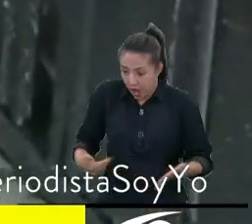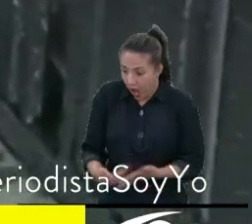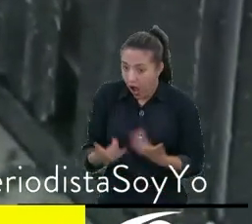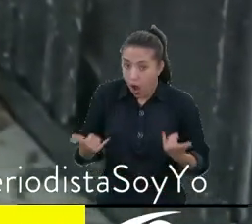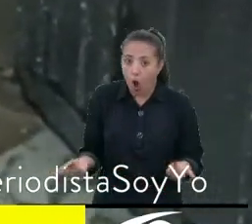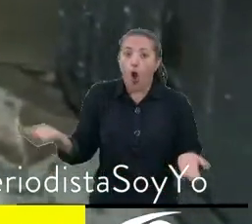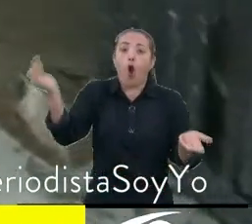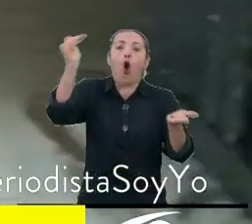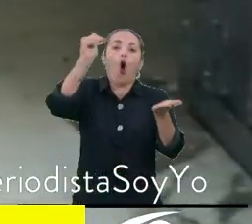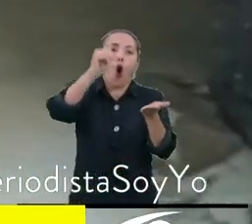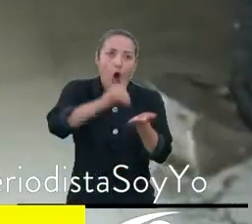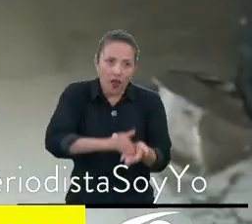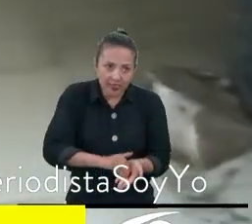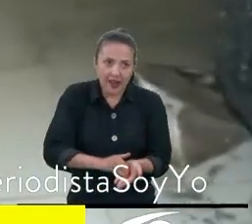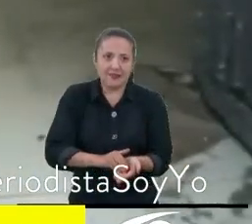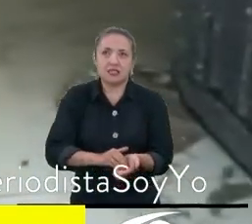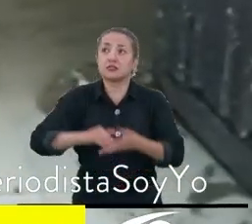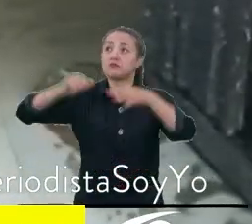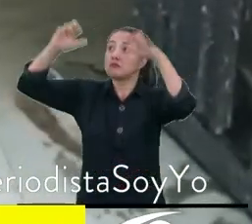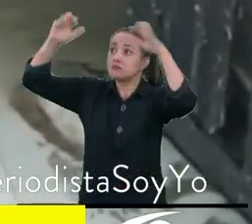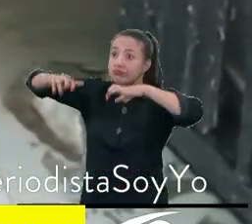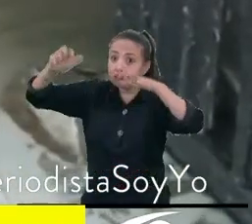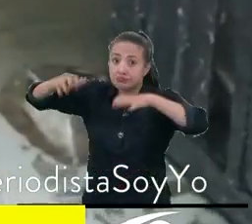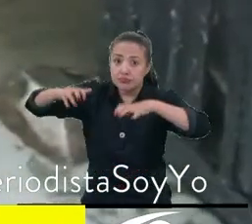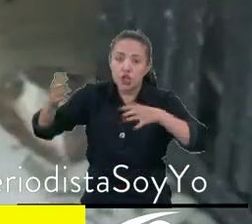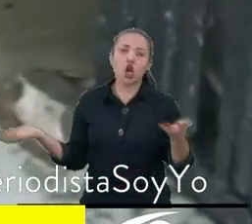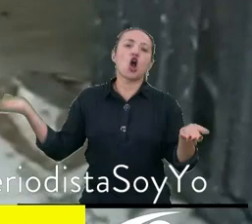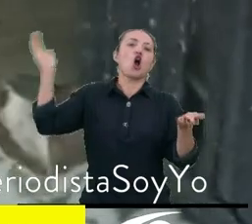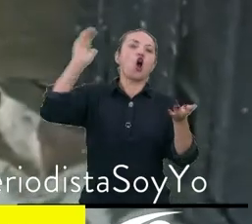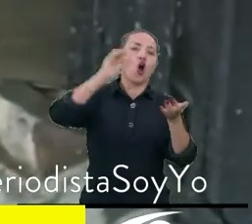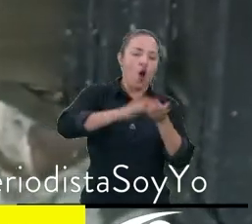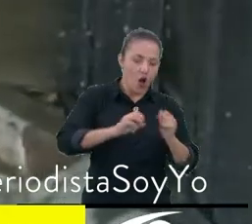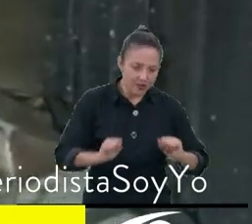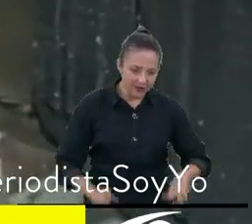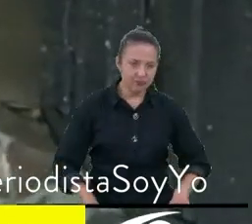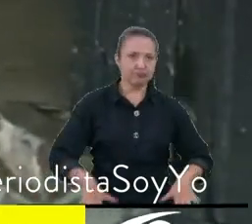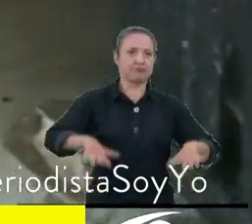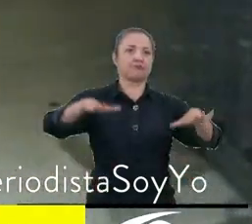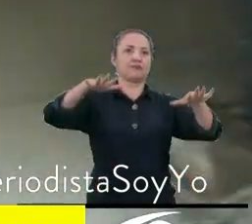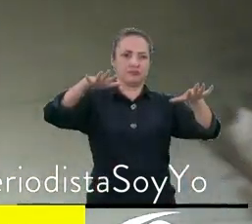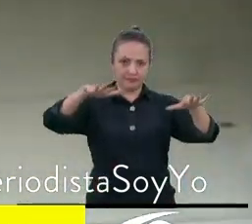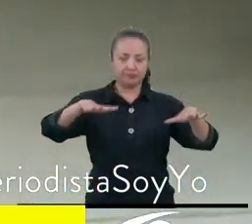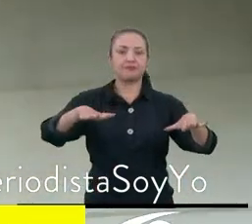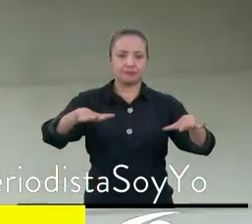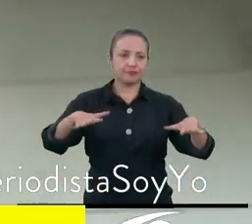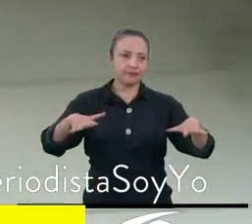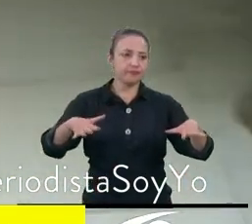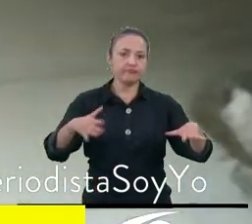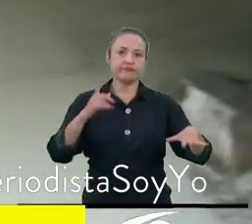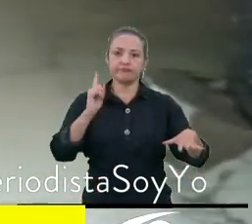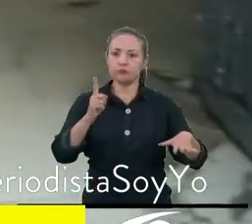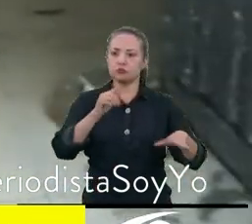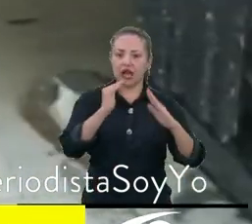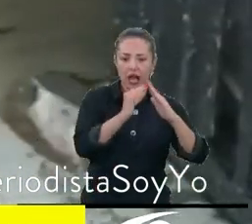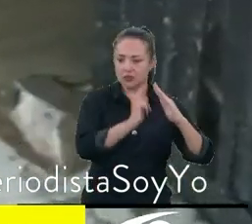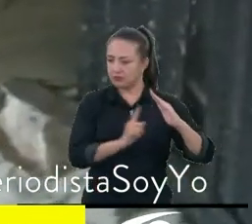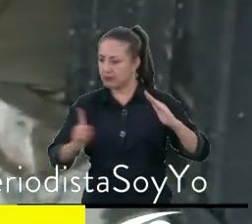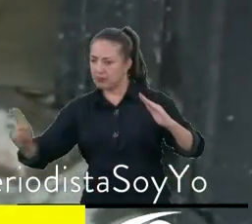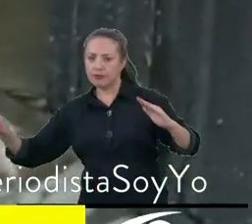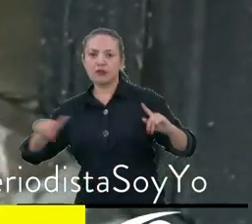nuevamente, vuelve y llueve y vuelve y ocasiona una inundación por varias casas.